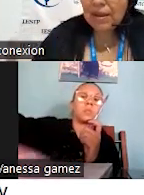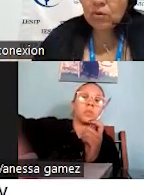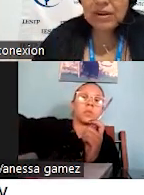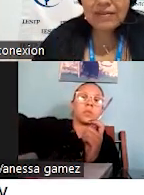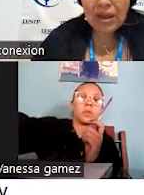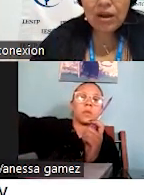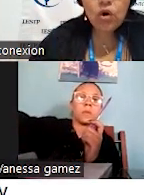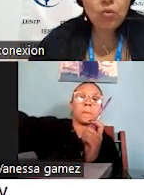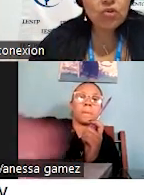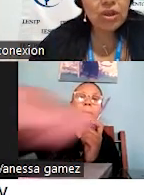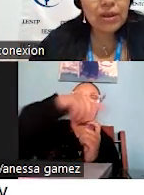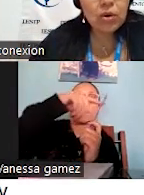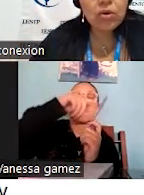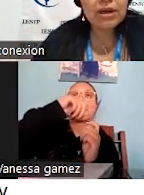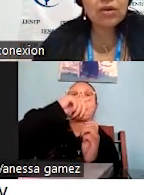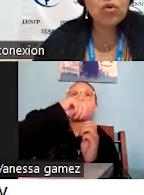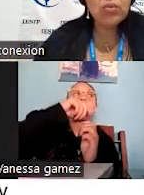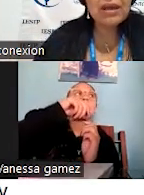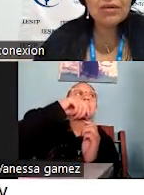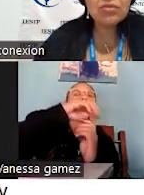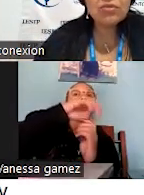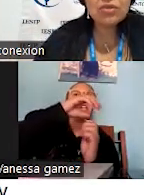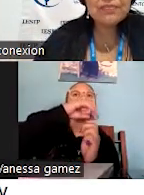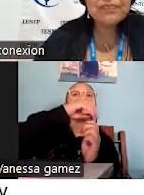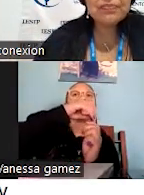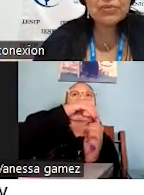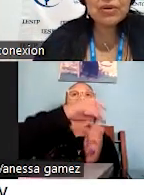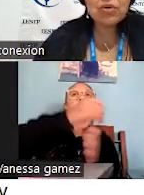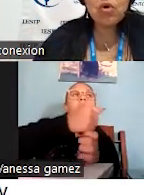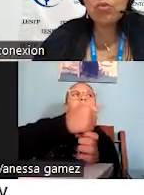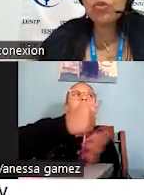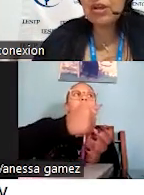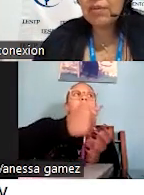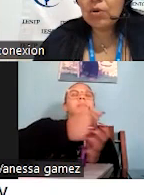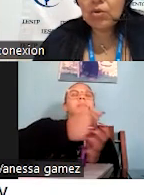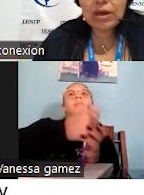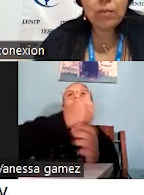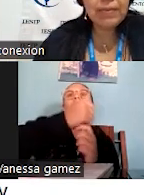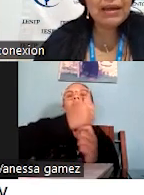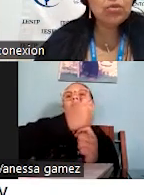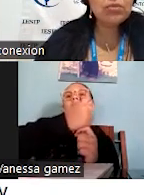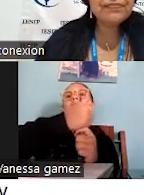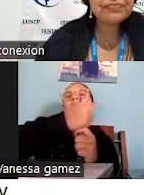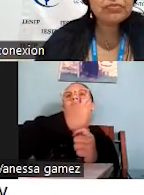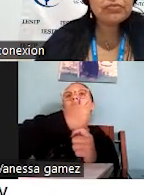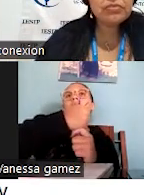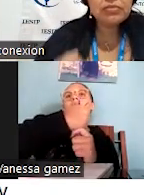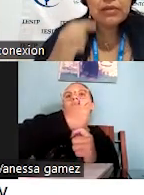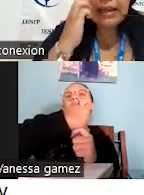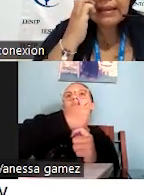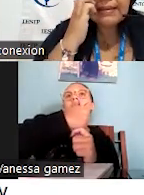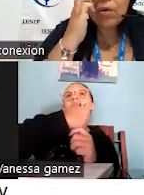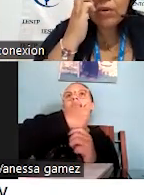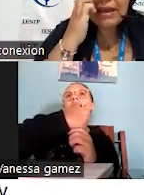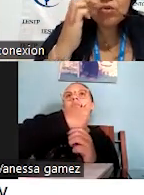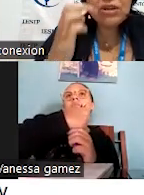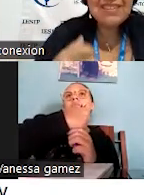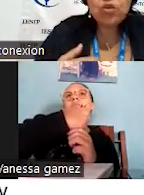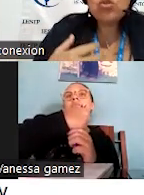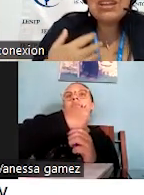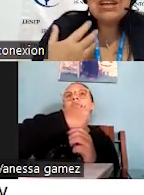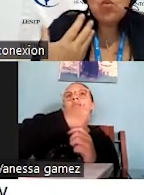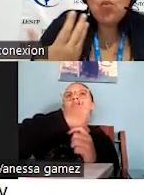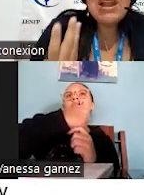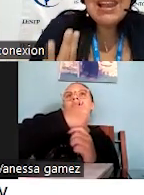O en un restaurante, ¿cómo se deben colocar los cubiertos? ¿Cómo se debe colocar un plato? Si es un guía